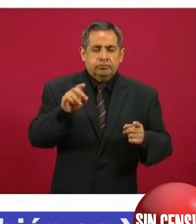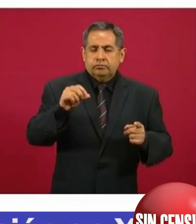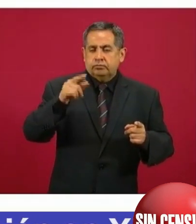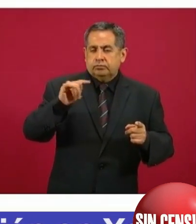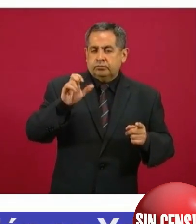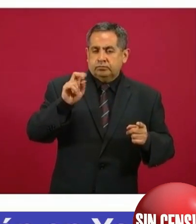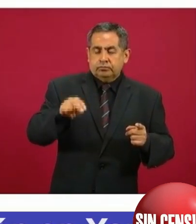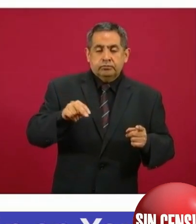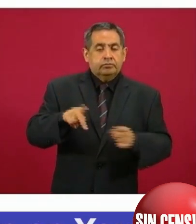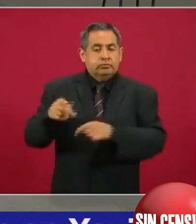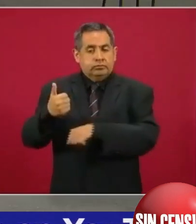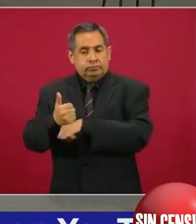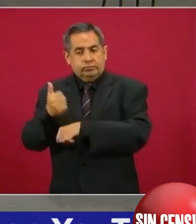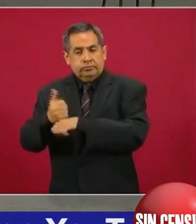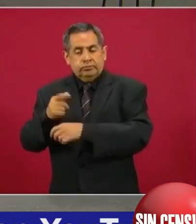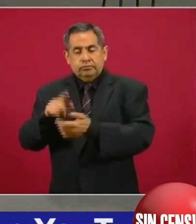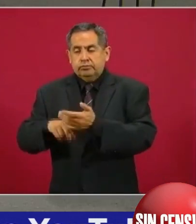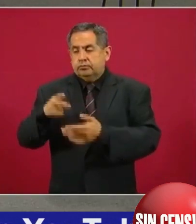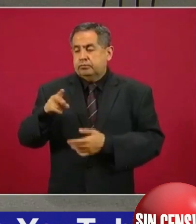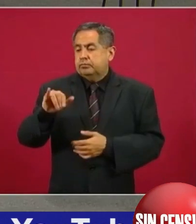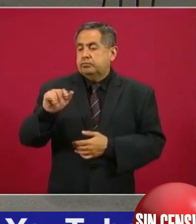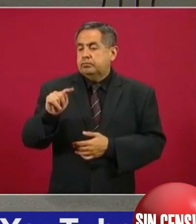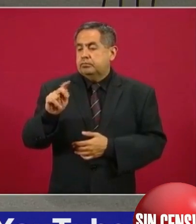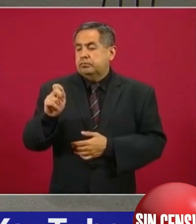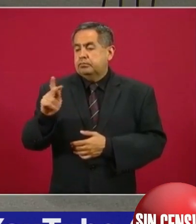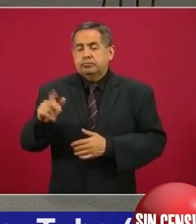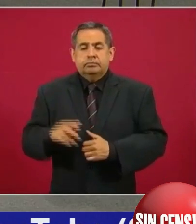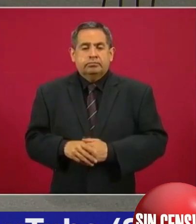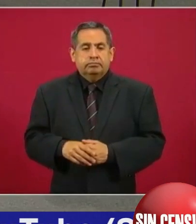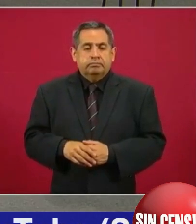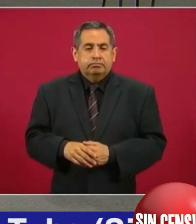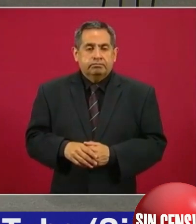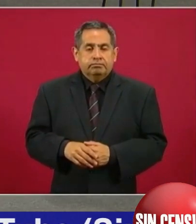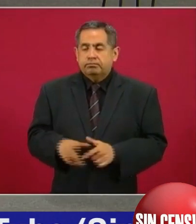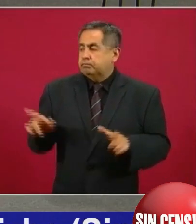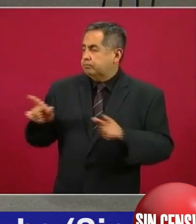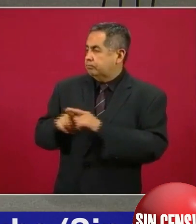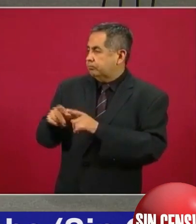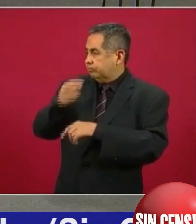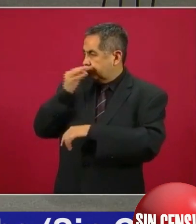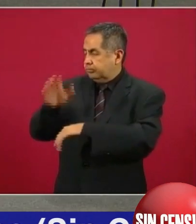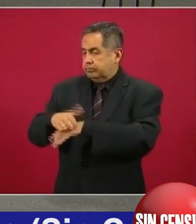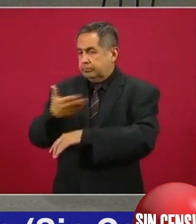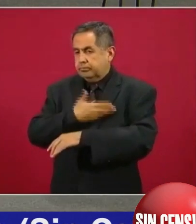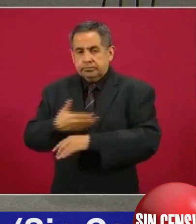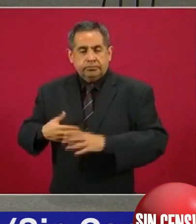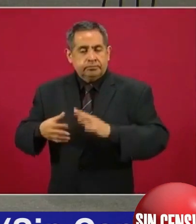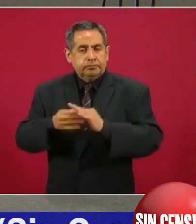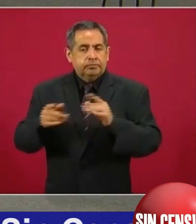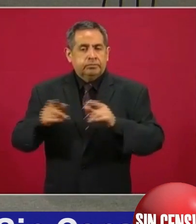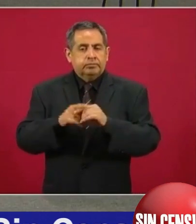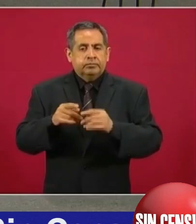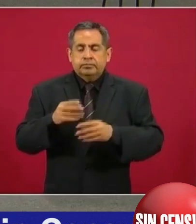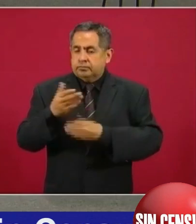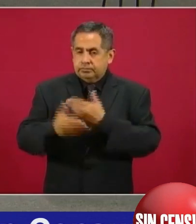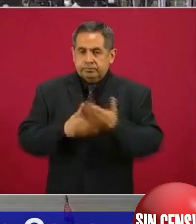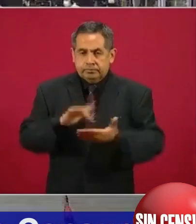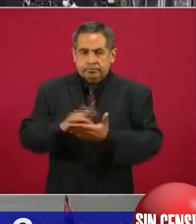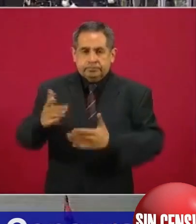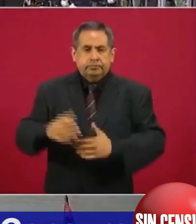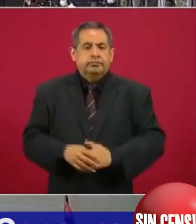indígena de Quiatepec. Es cuanto, señor presidente, la información que tenemos. Por favor, gracias. Gracias. Gracias.